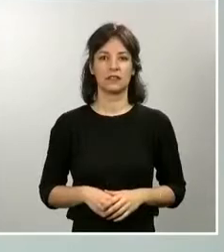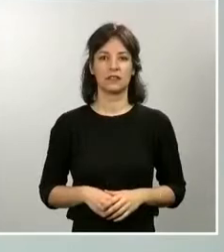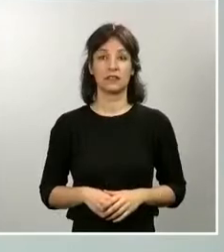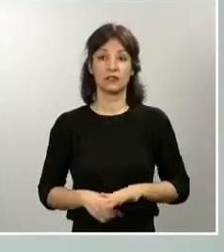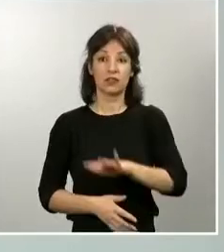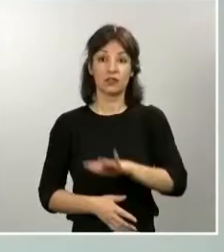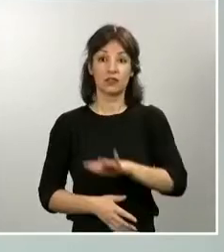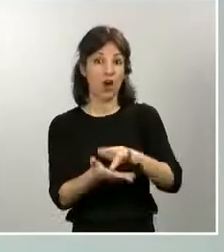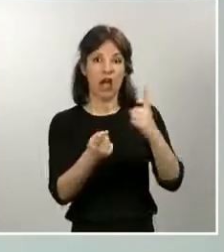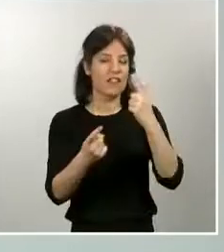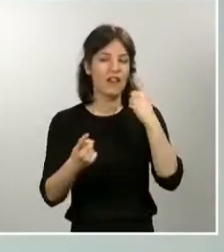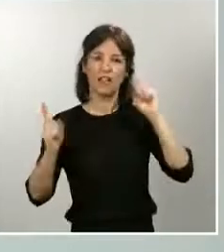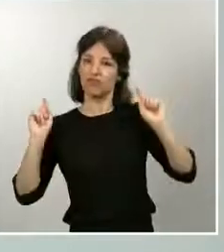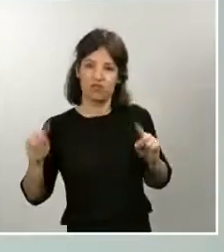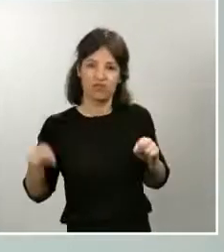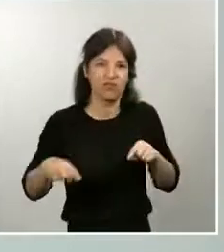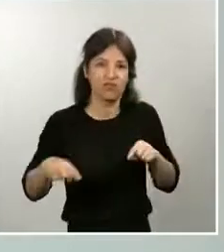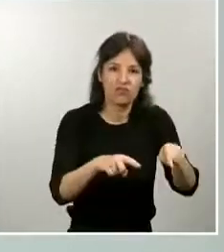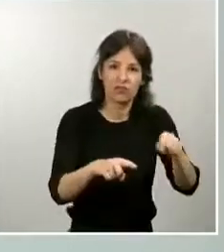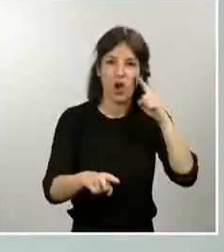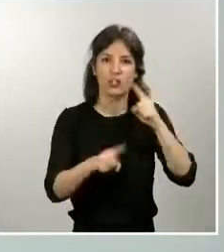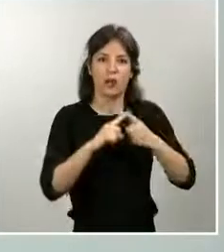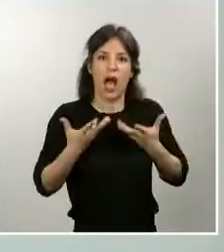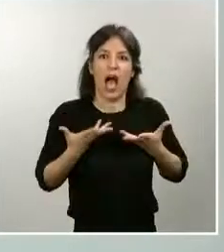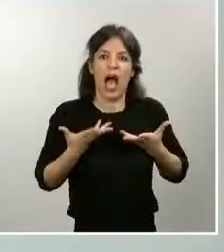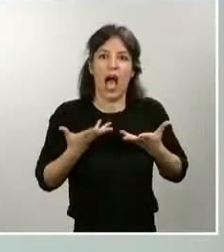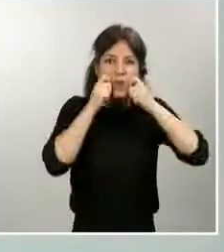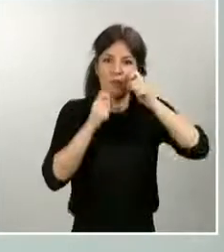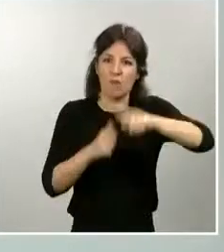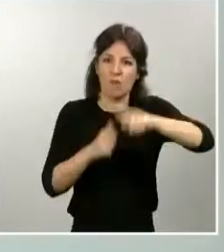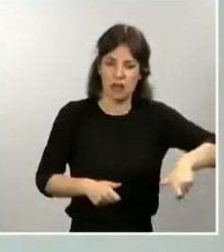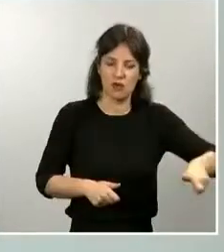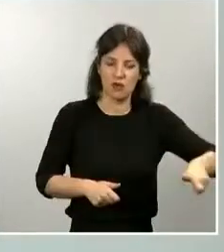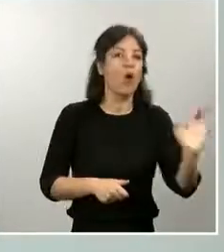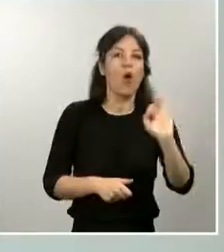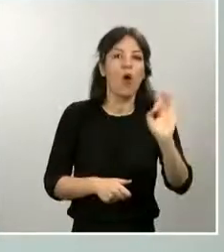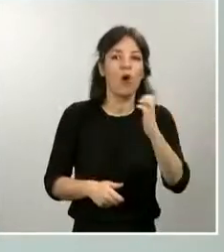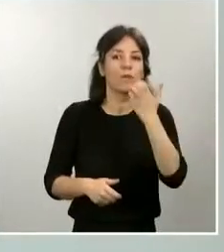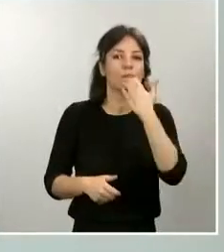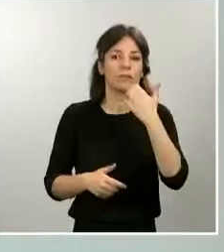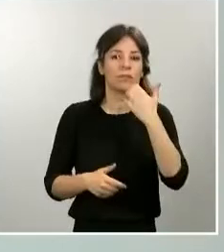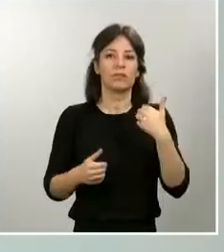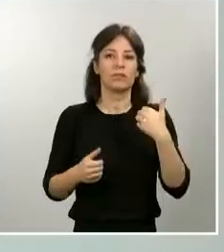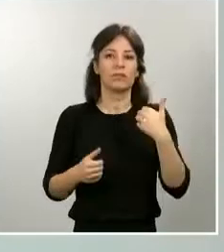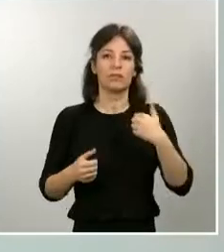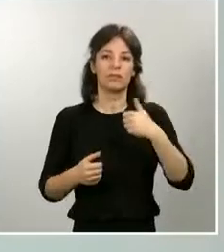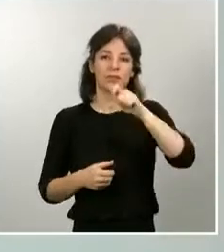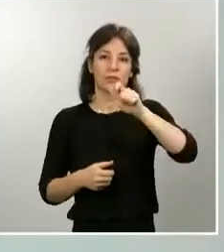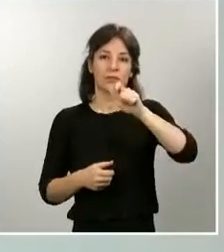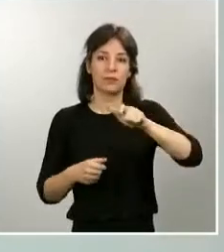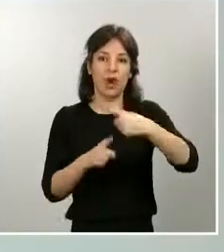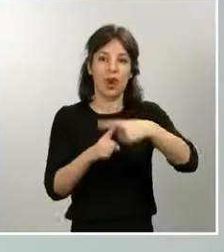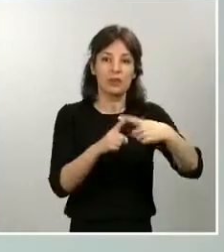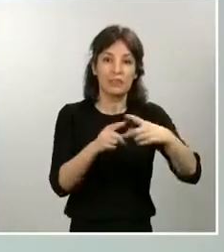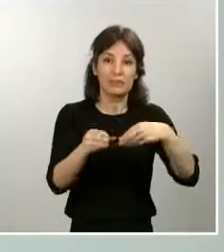para realizar un auxilio humanitario o para transportar y proteger los envíos de material médico.